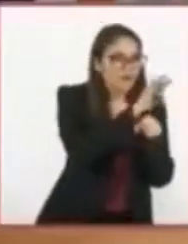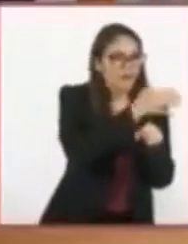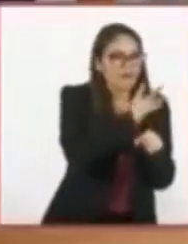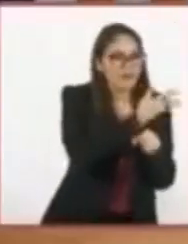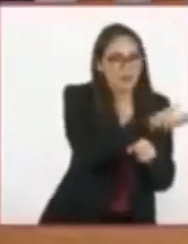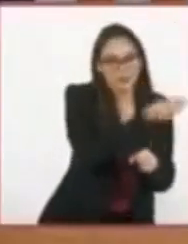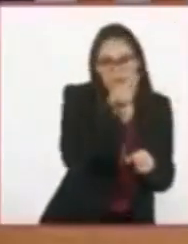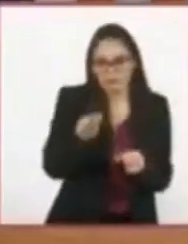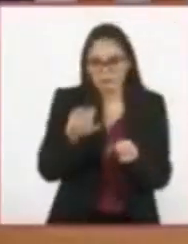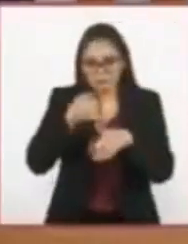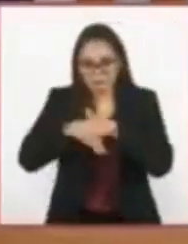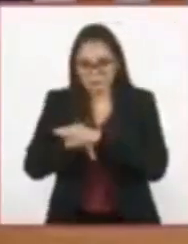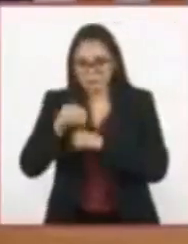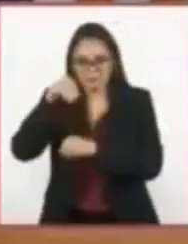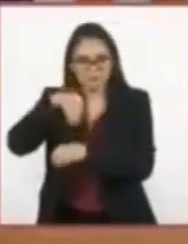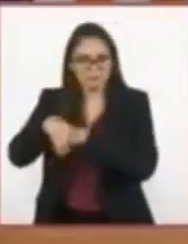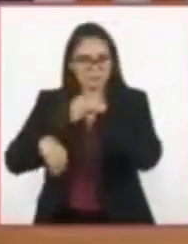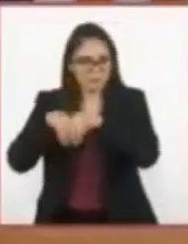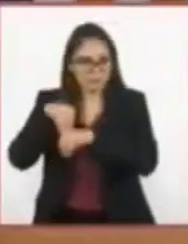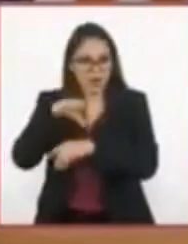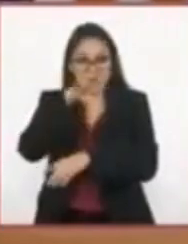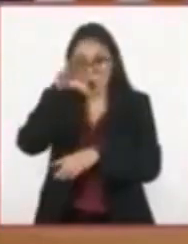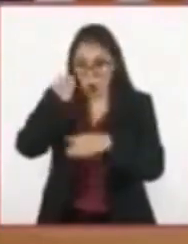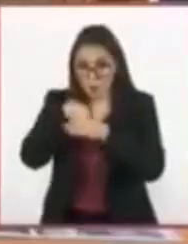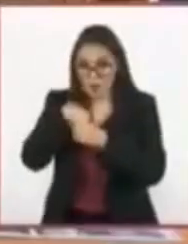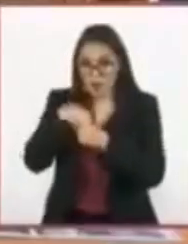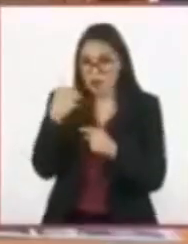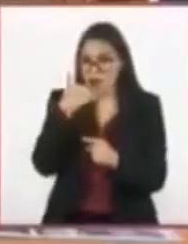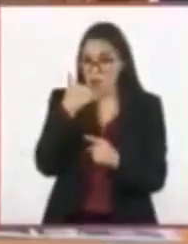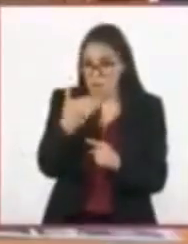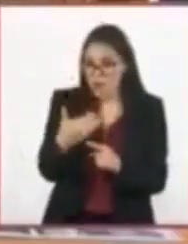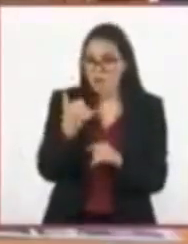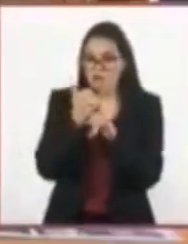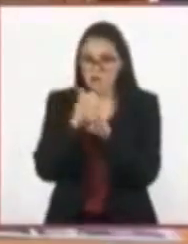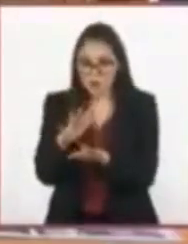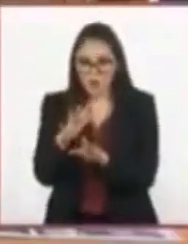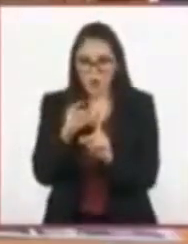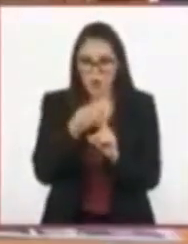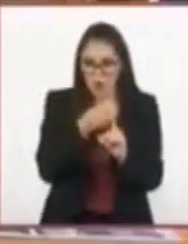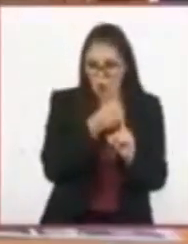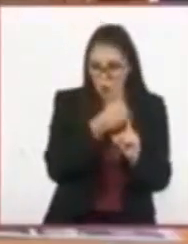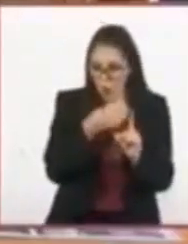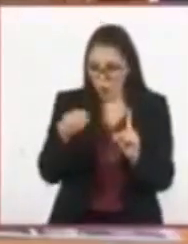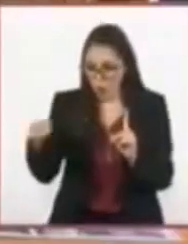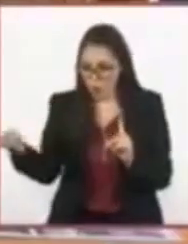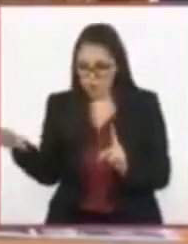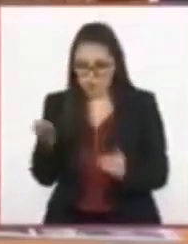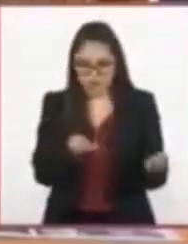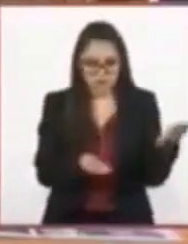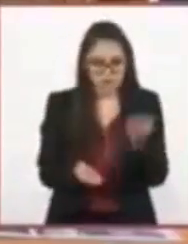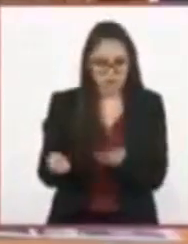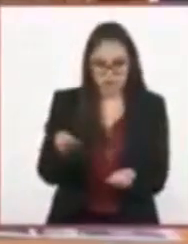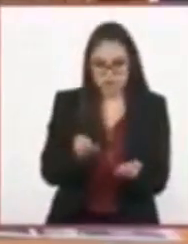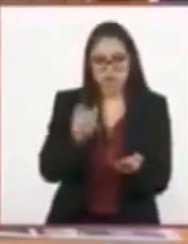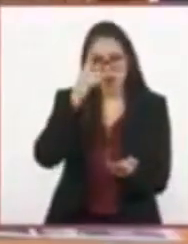Organizamos la información con base en las preguntas que planteamos para desarrollar la investigación.